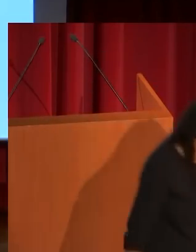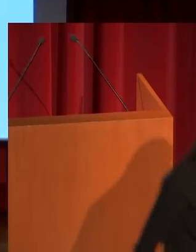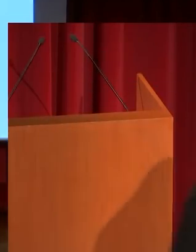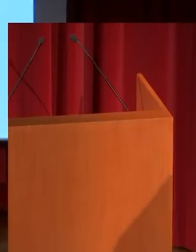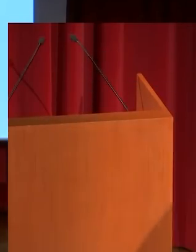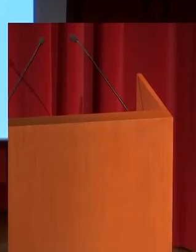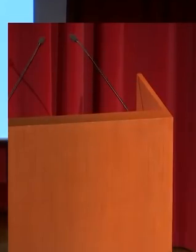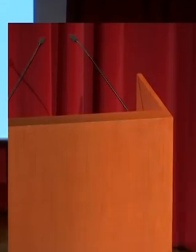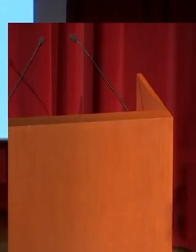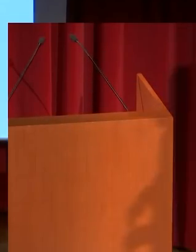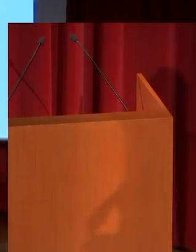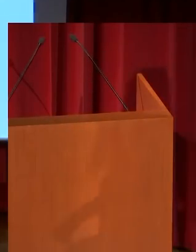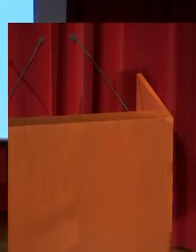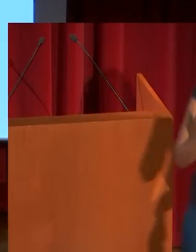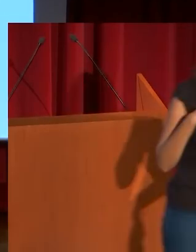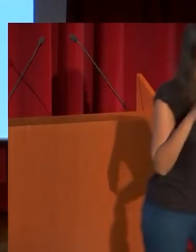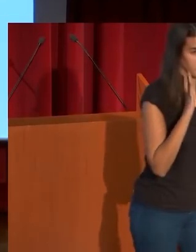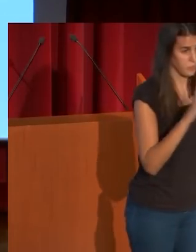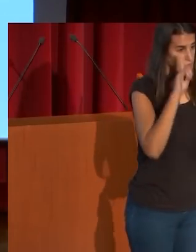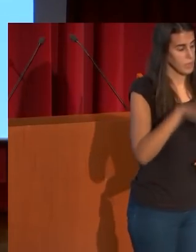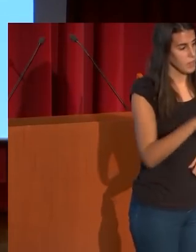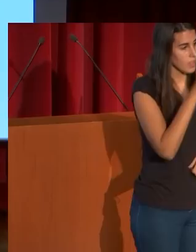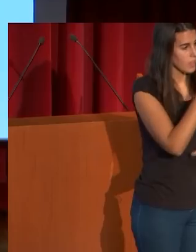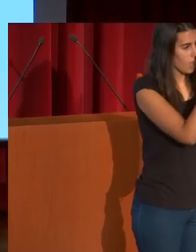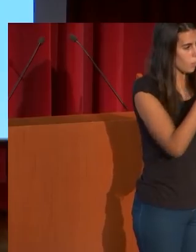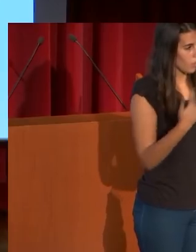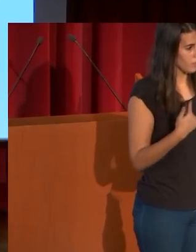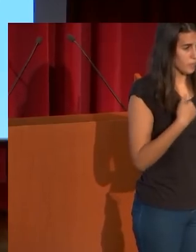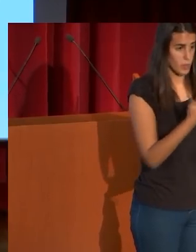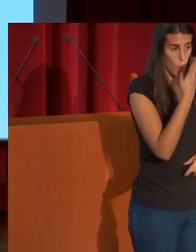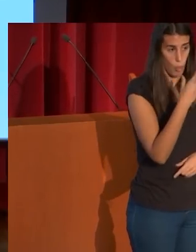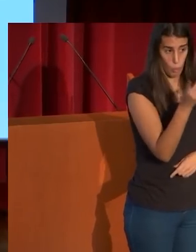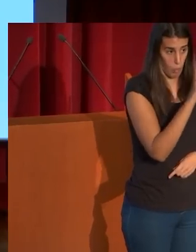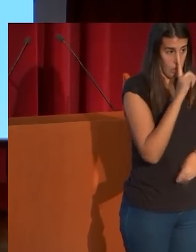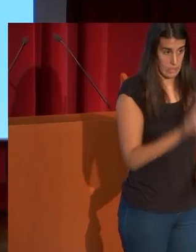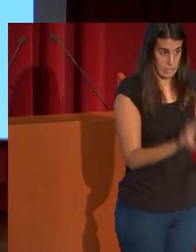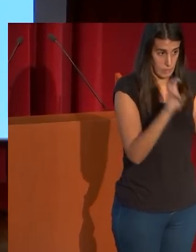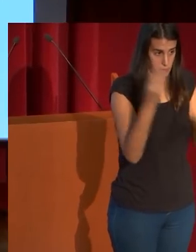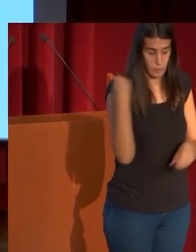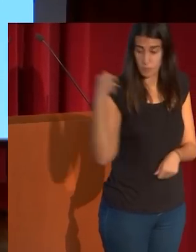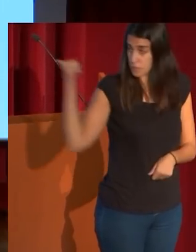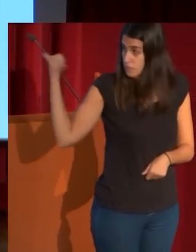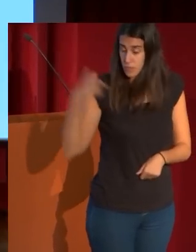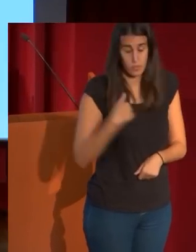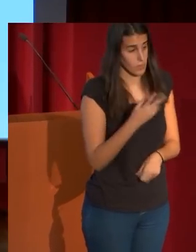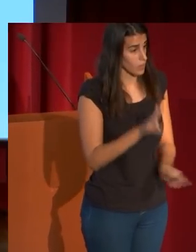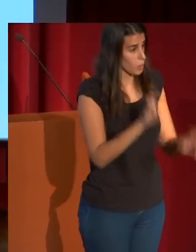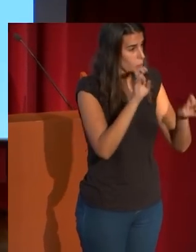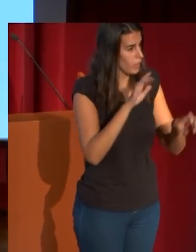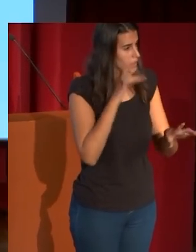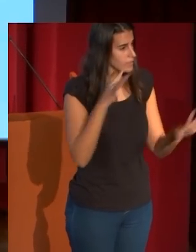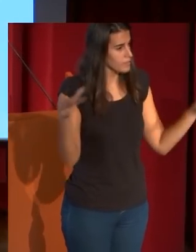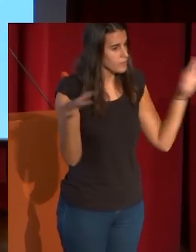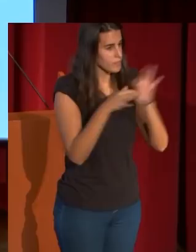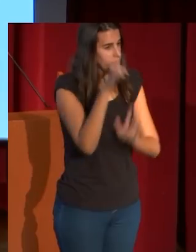años realiza acuarelas, algunas nada conocidas, inéditas, como esta del campo de Siena, que sirven para documentar